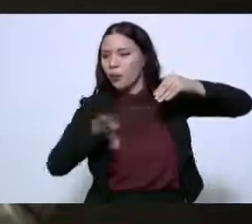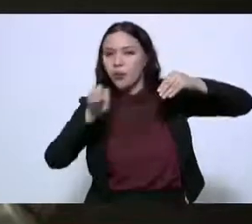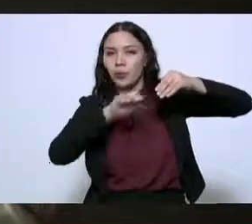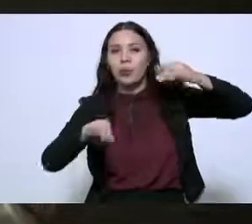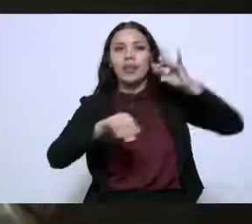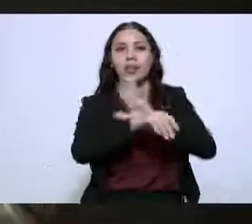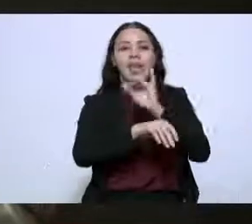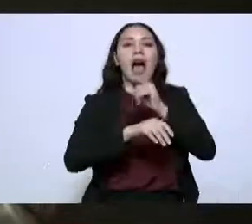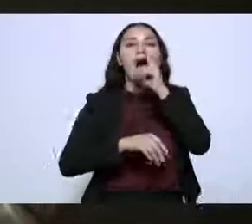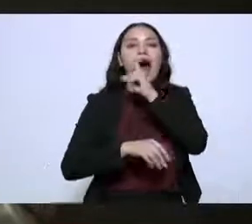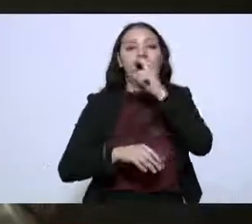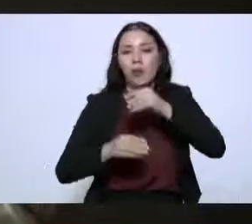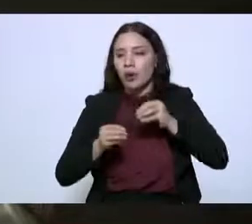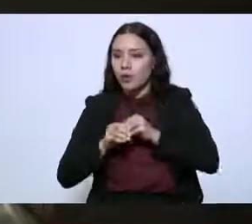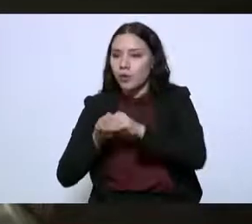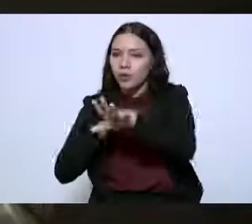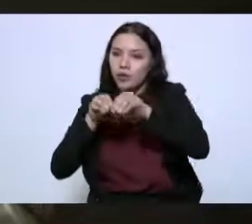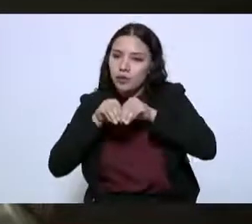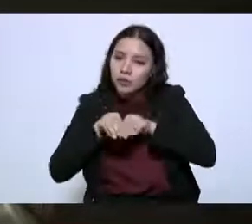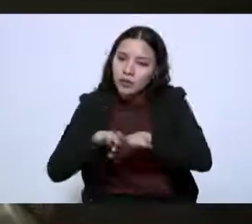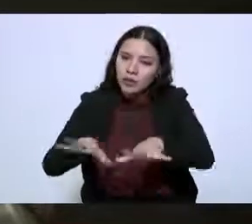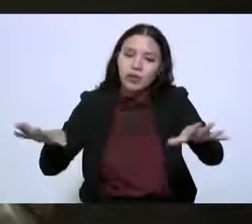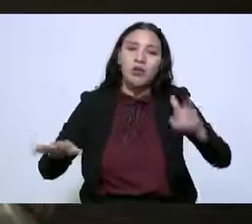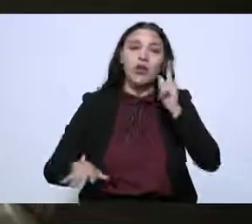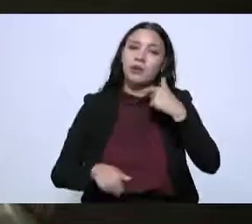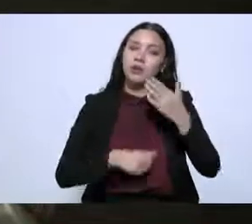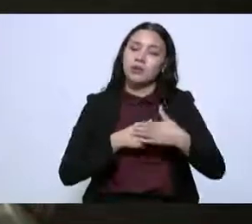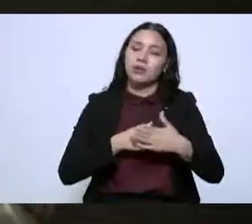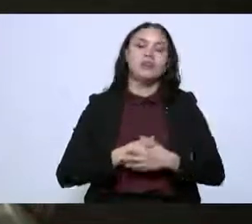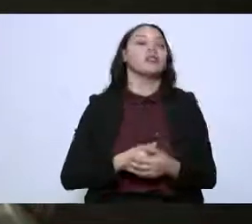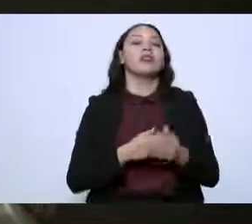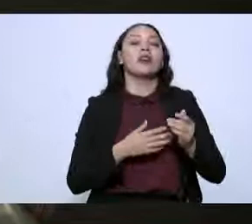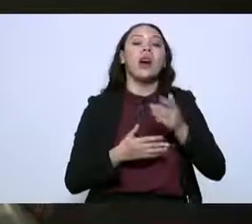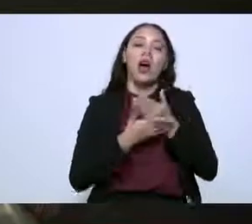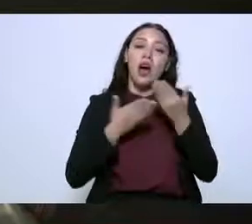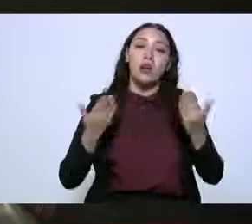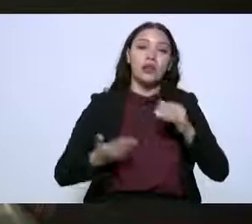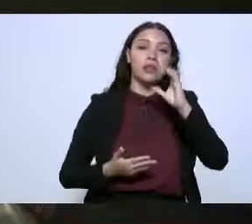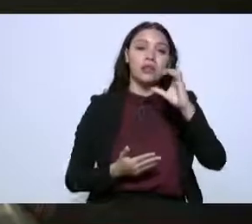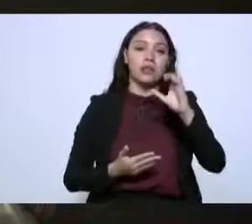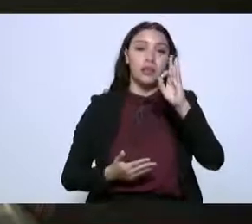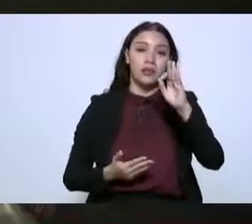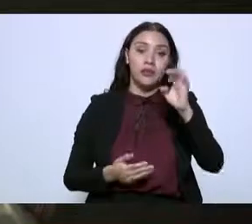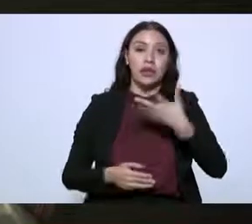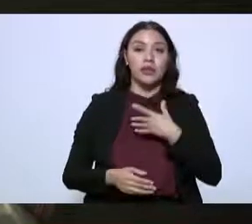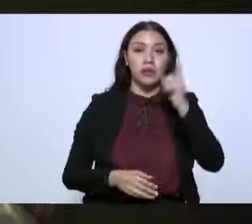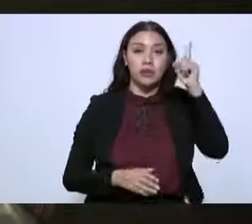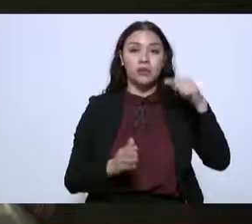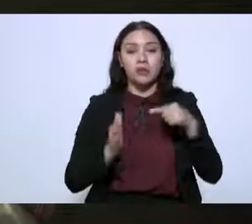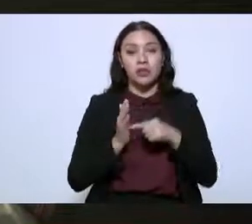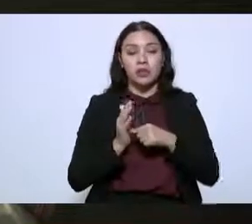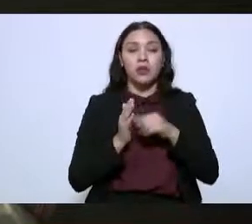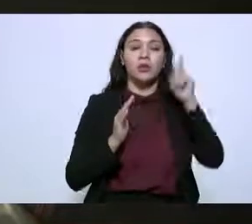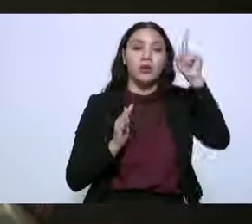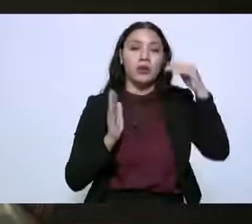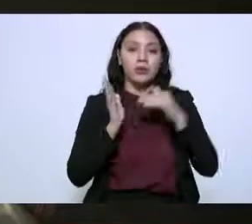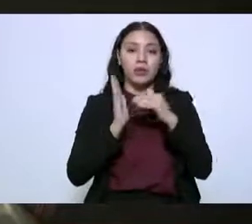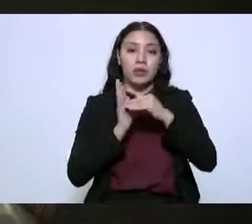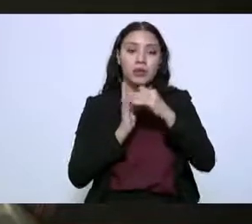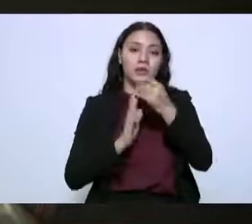siguientes dos años. Actualmente, la CFE tiene un millón 372 mil